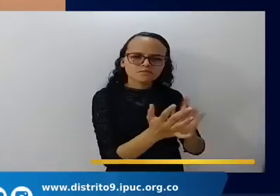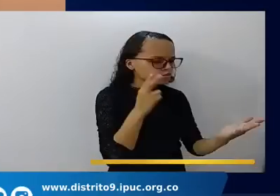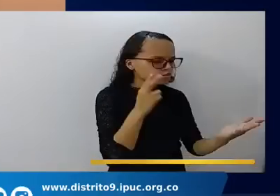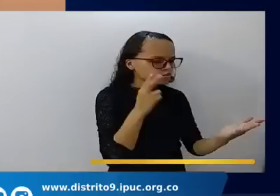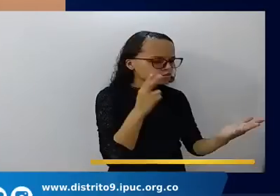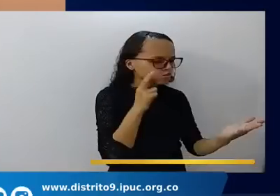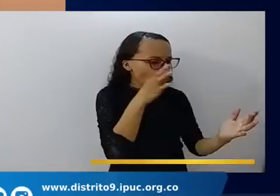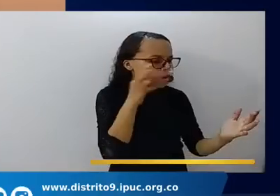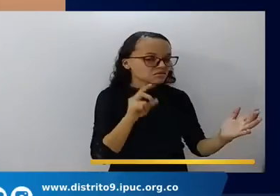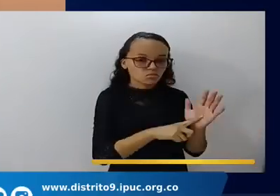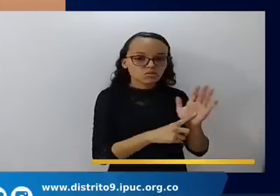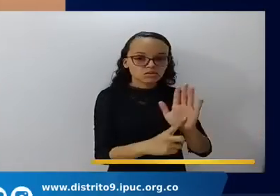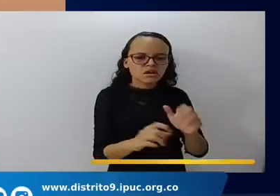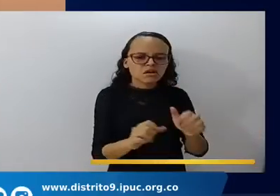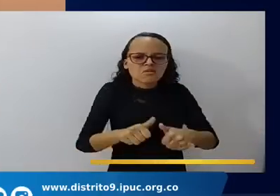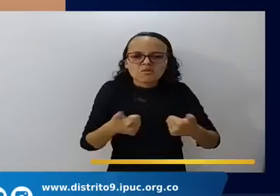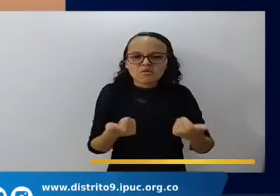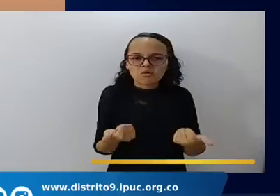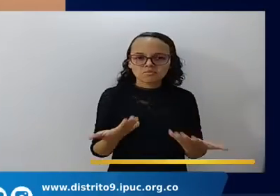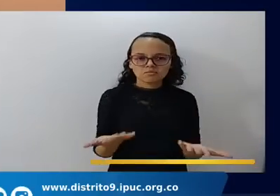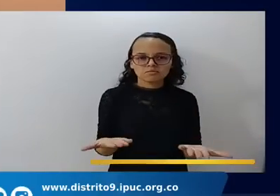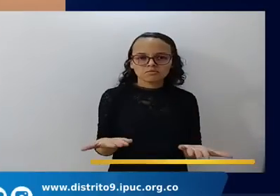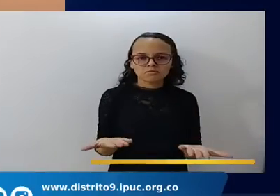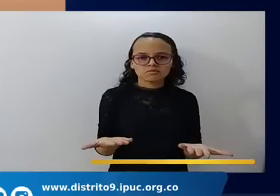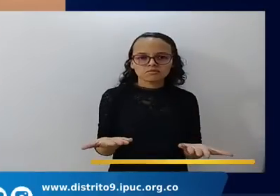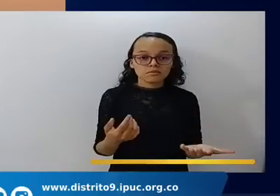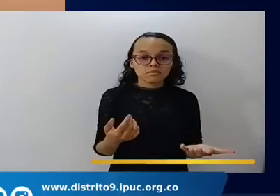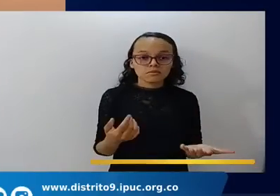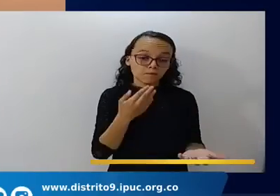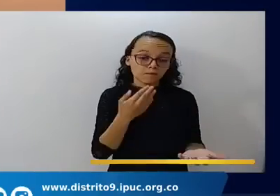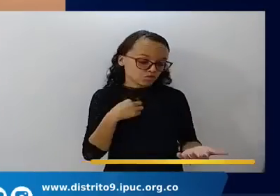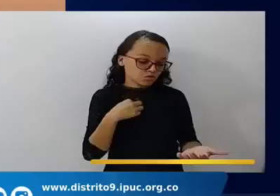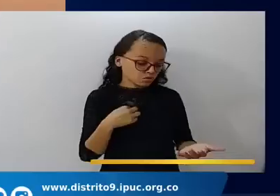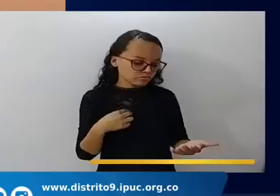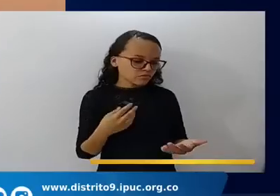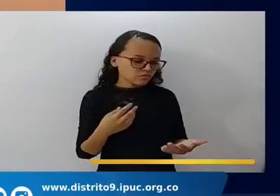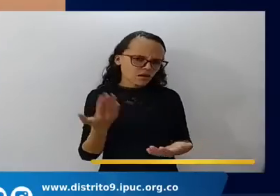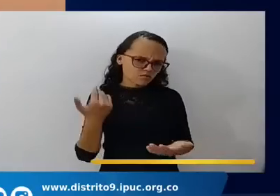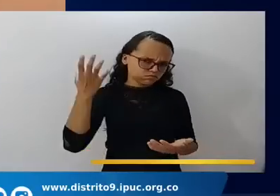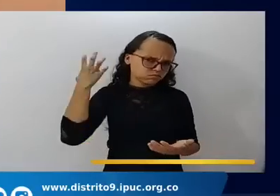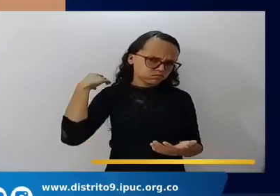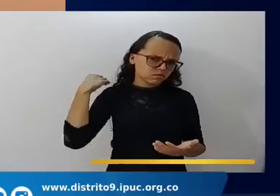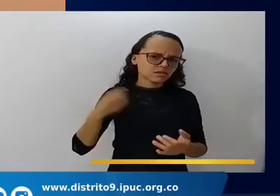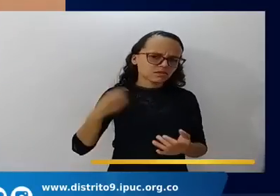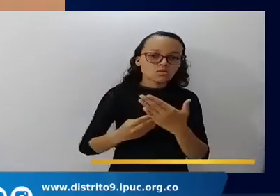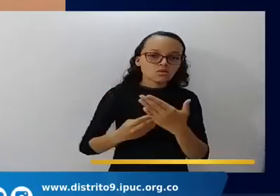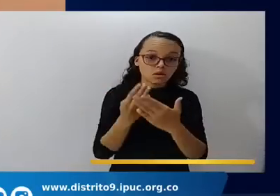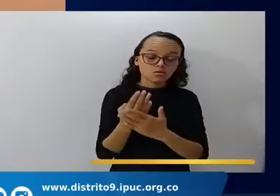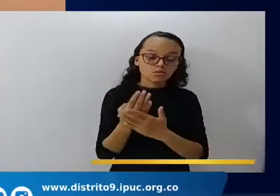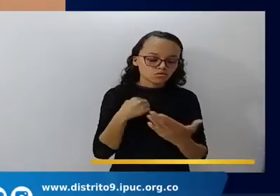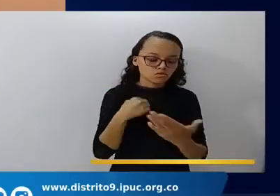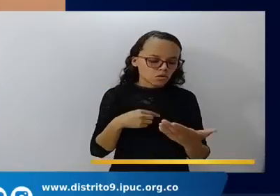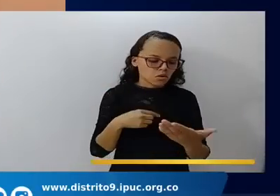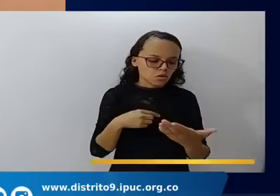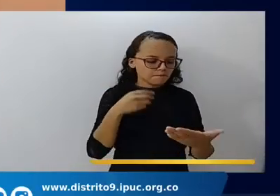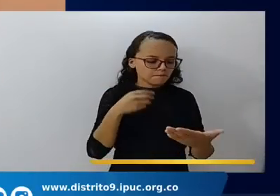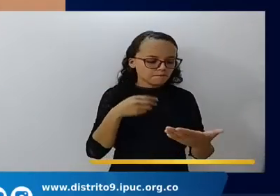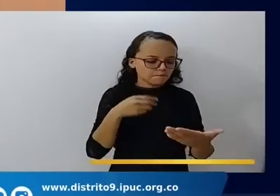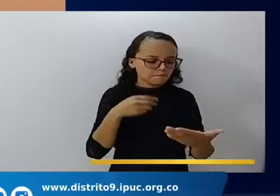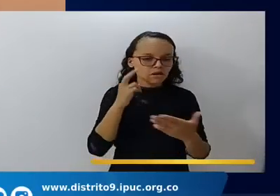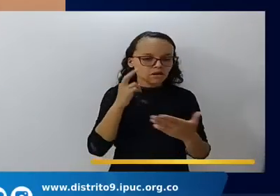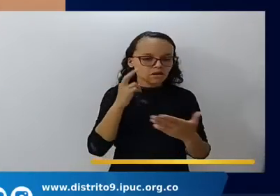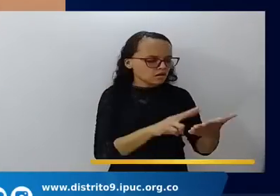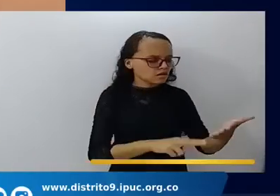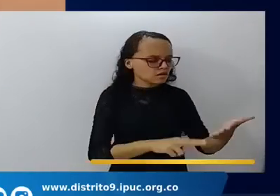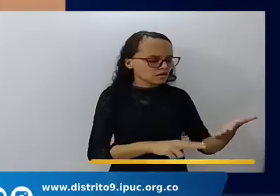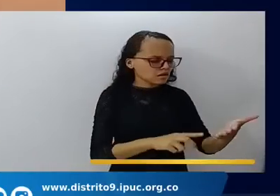yo apenas estaba empezando, llevaba unos mesesitos. Entonces, yo leía a Daniel, a José, a David, a Moisés, los